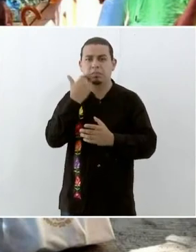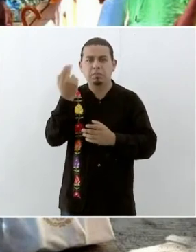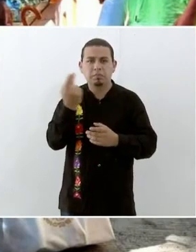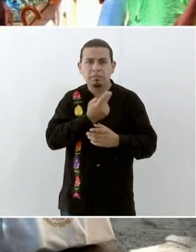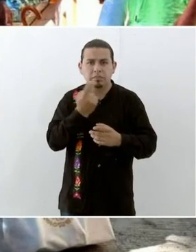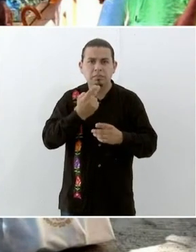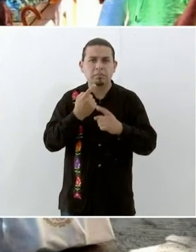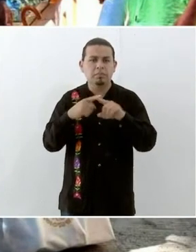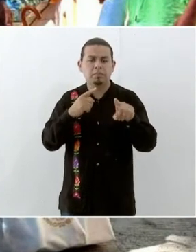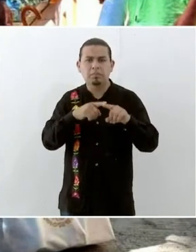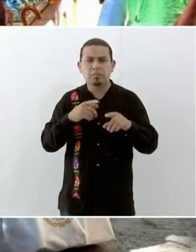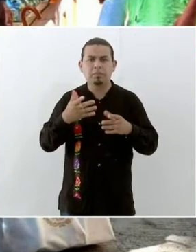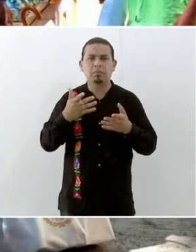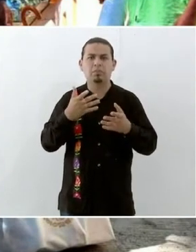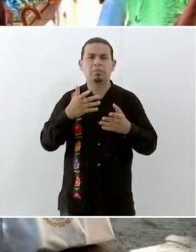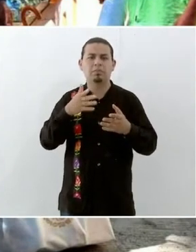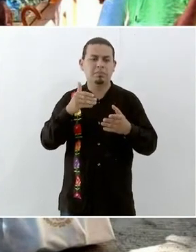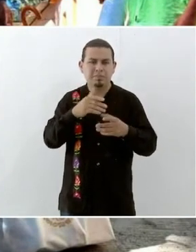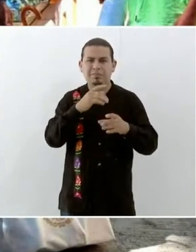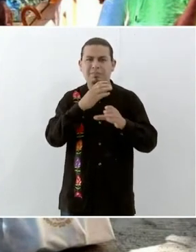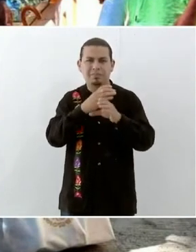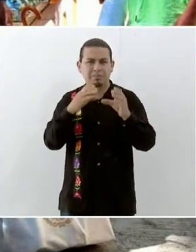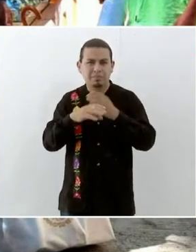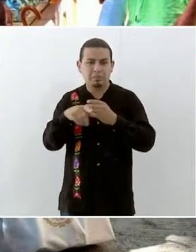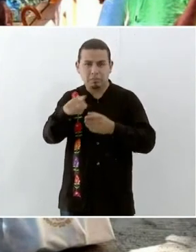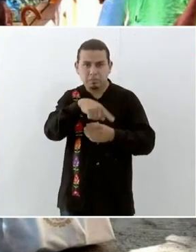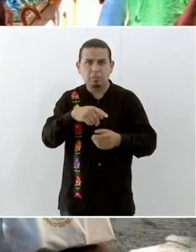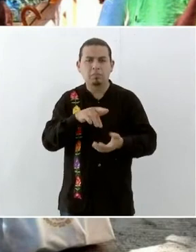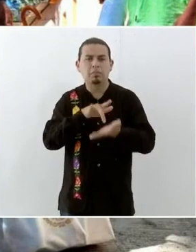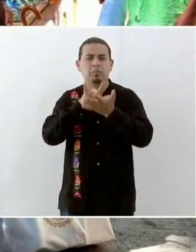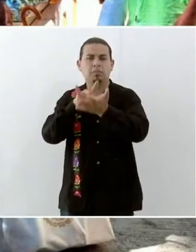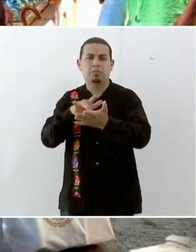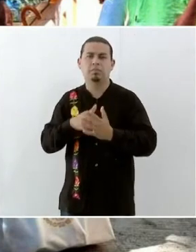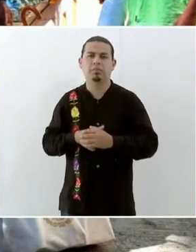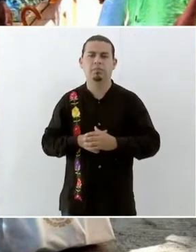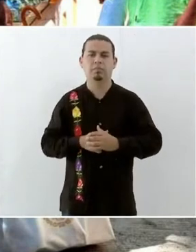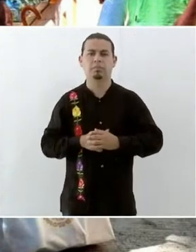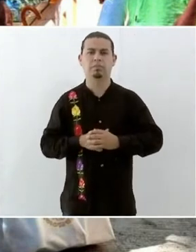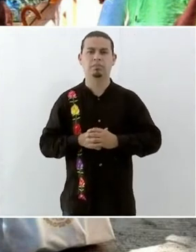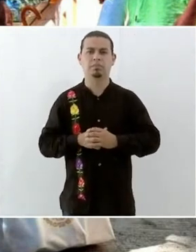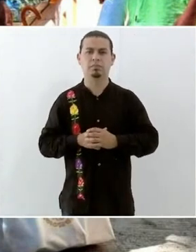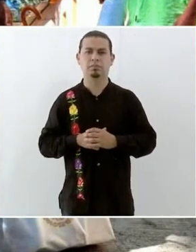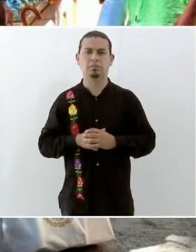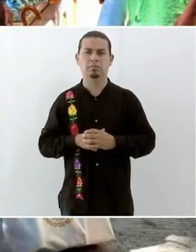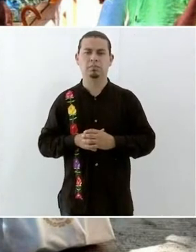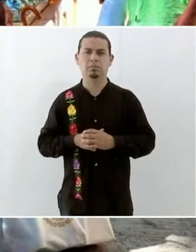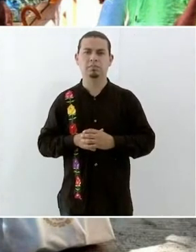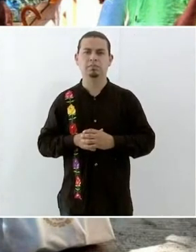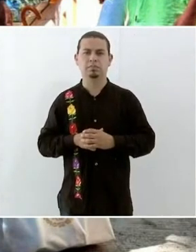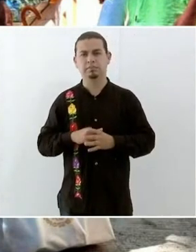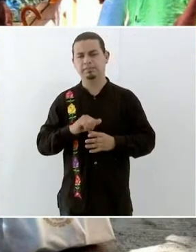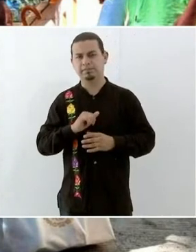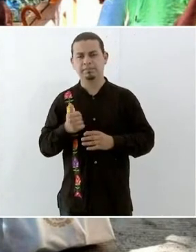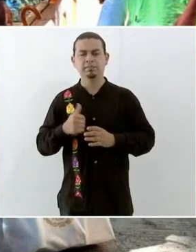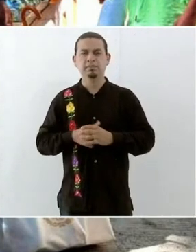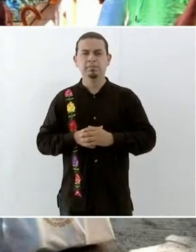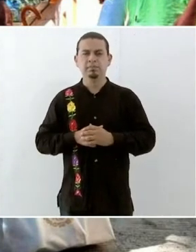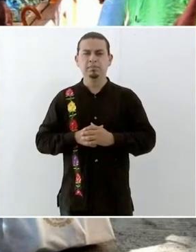decomisados como ropa calzado juguetes herramientas que se distribuyen entre la gente. Adelante.